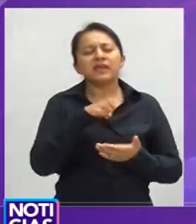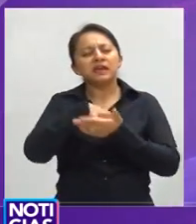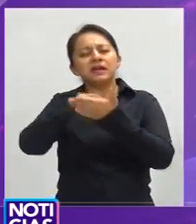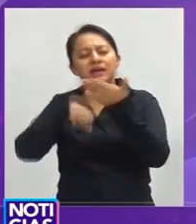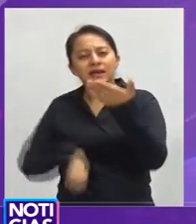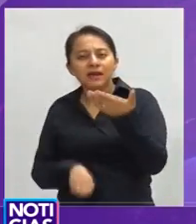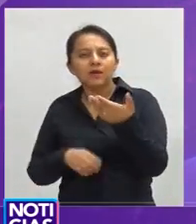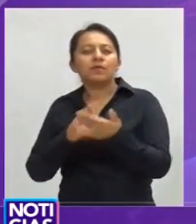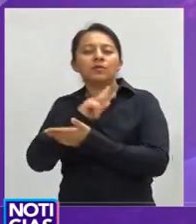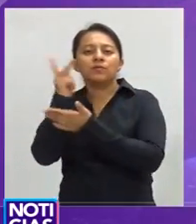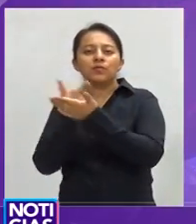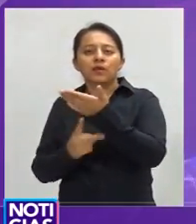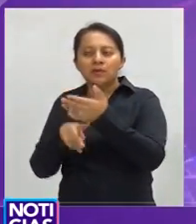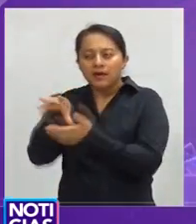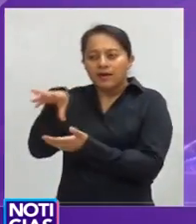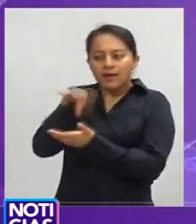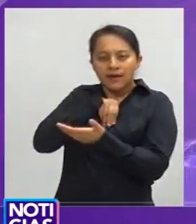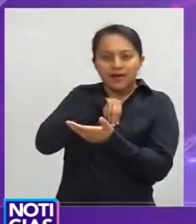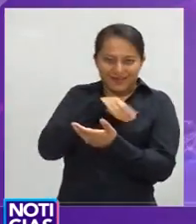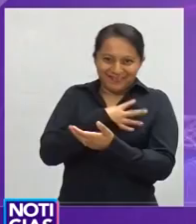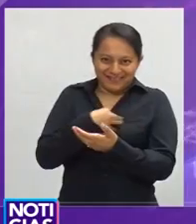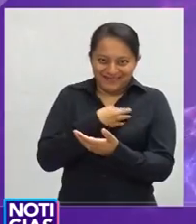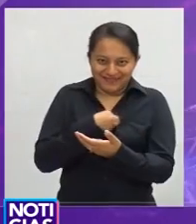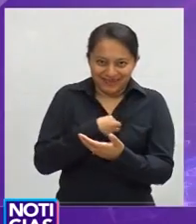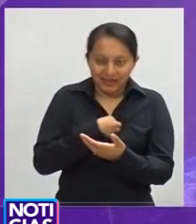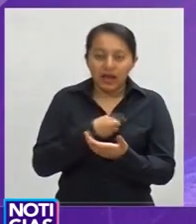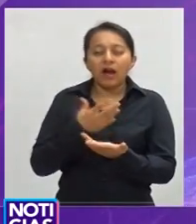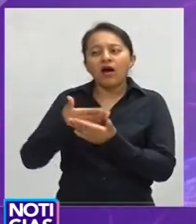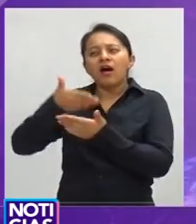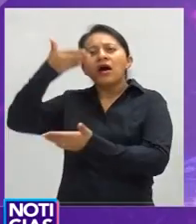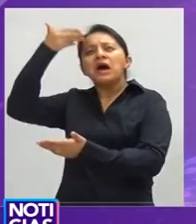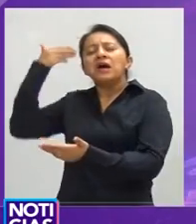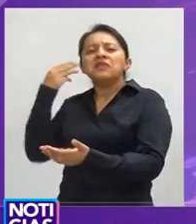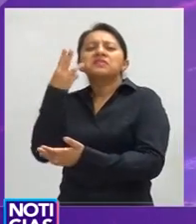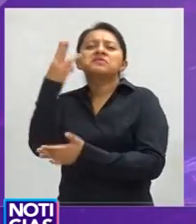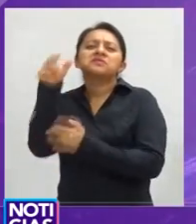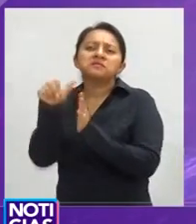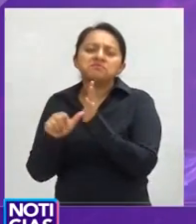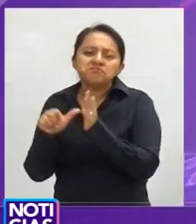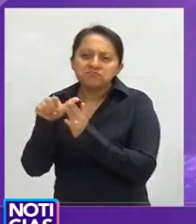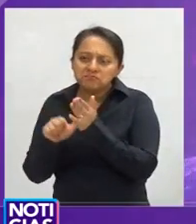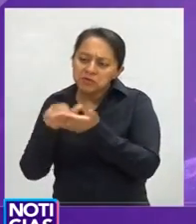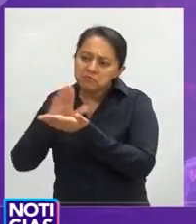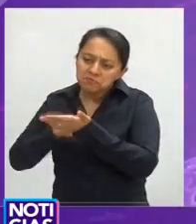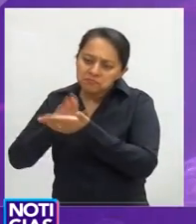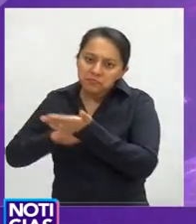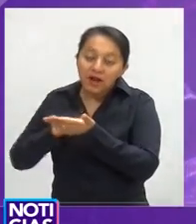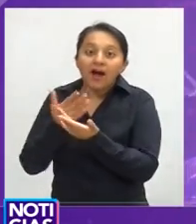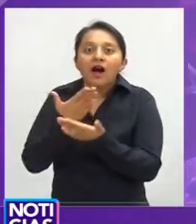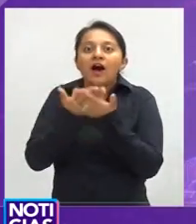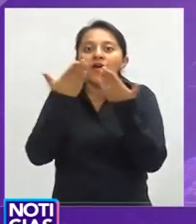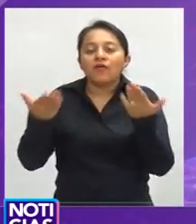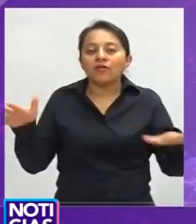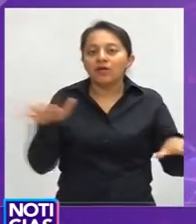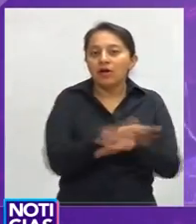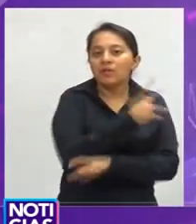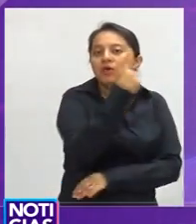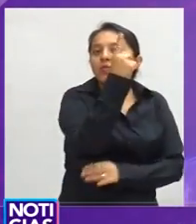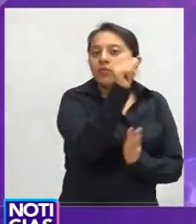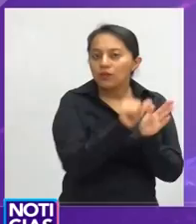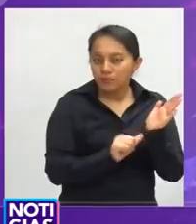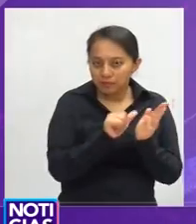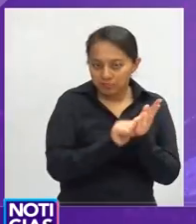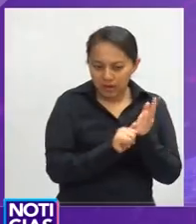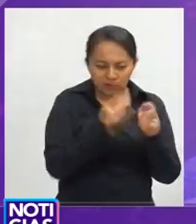trámites anteriormente se realizaban en un periodo de tres meses y se cambia para un mes de acuerdo a un análisis técnico y social, pero también dijo,